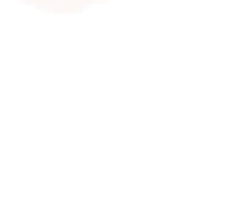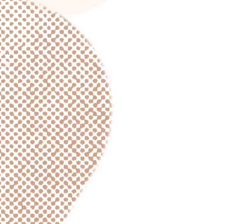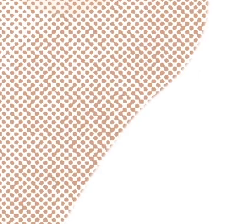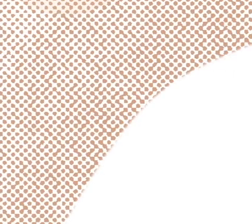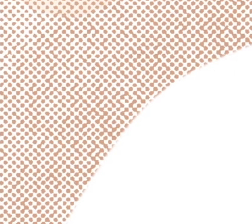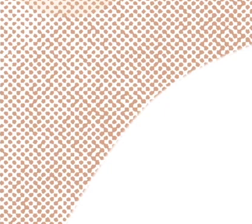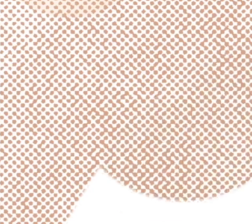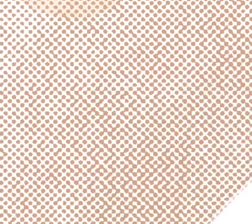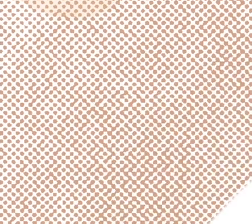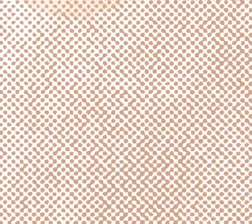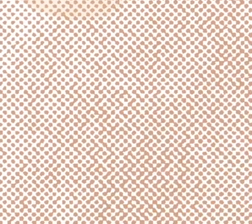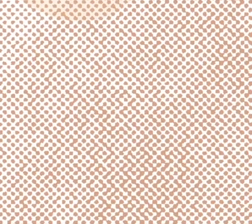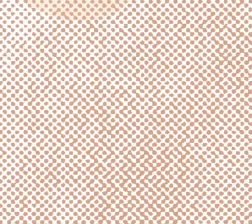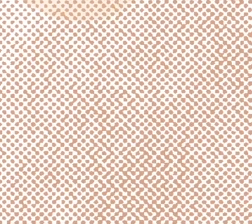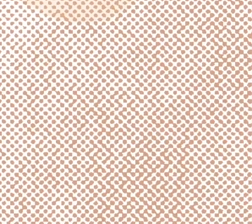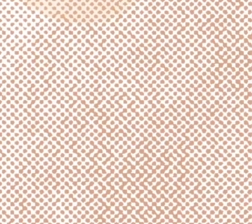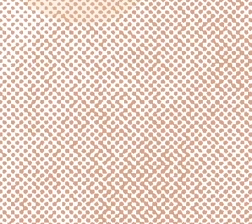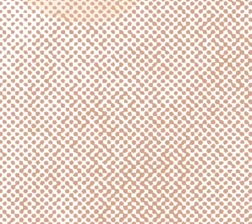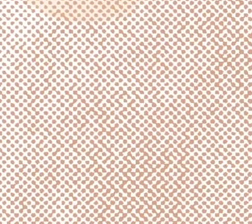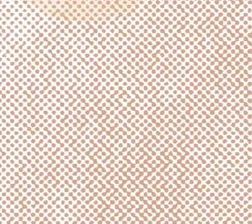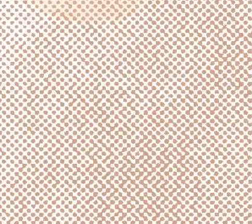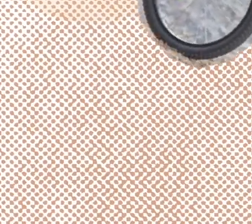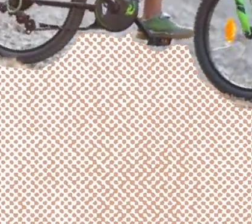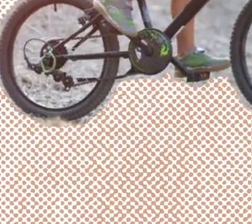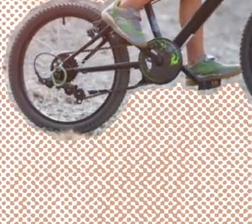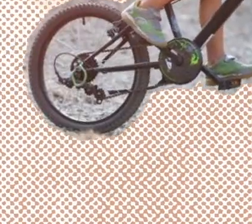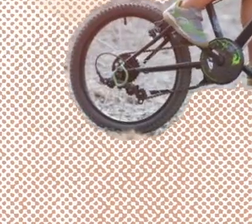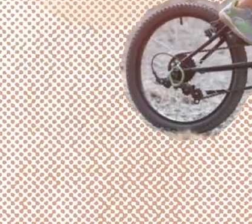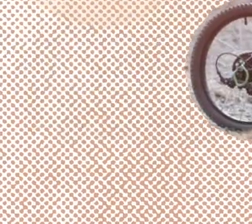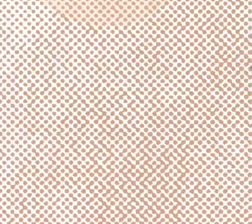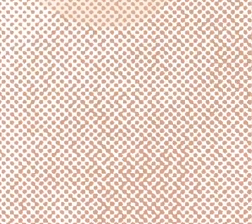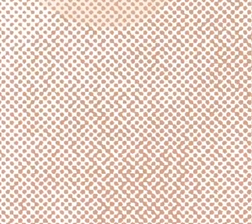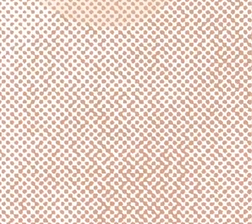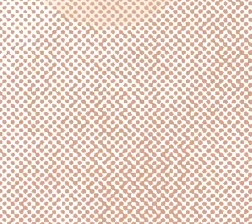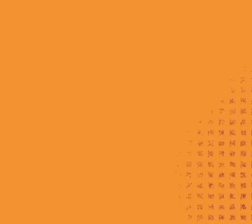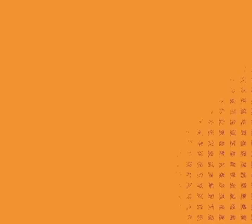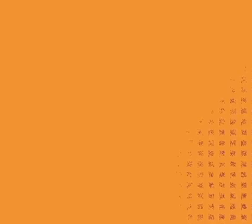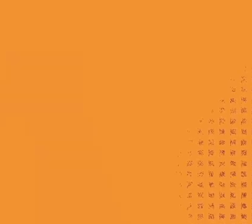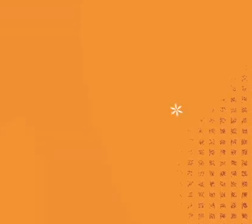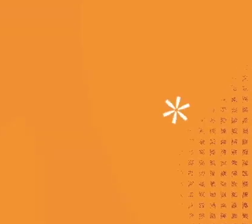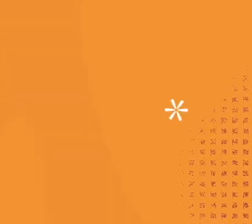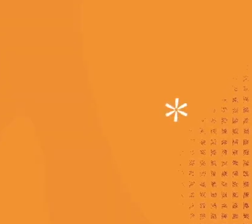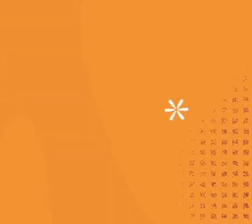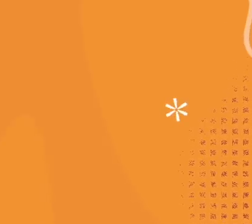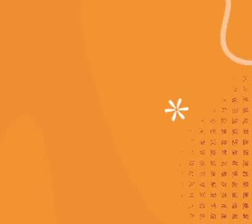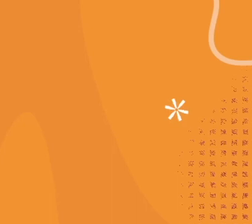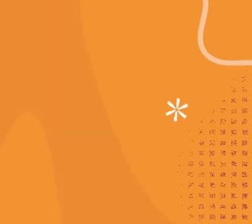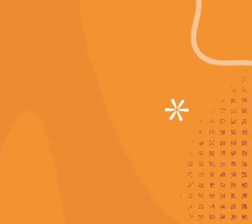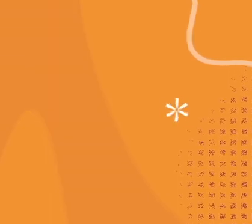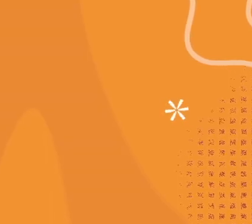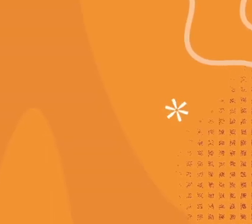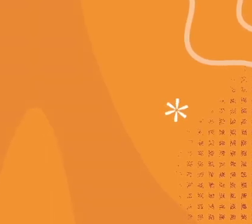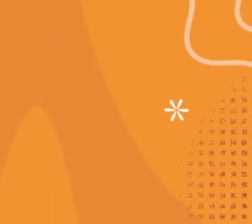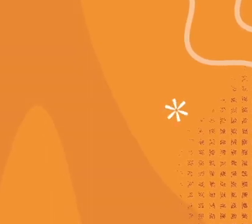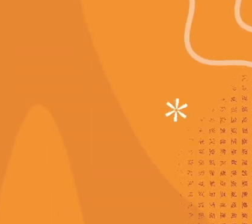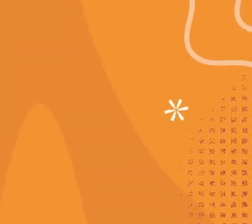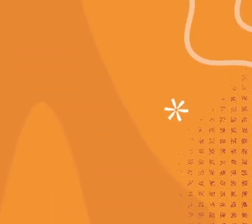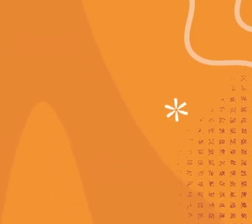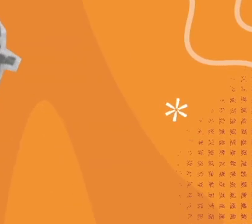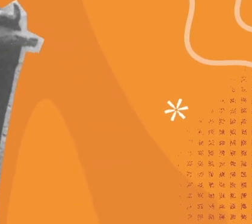Persona, persona, persona, persona de mi corazón,